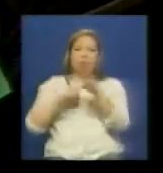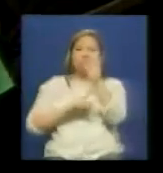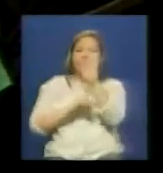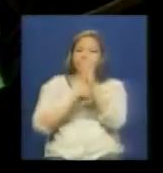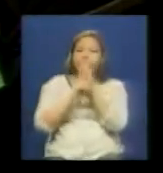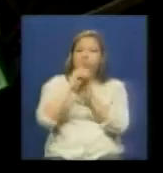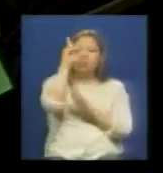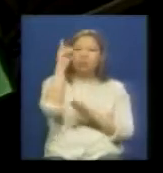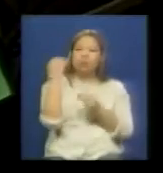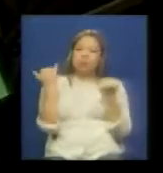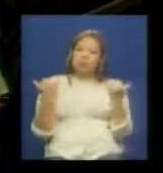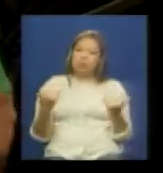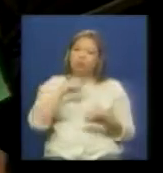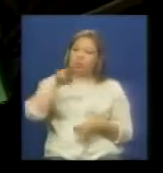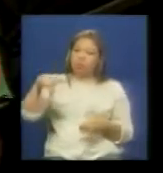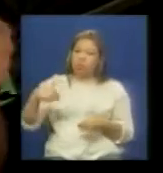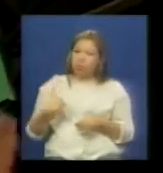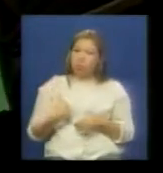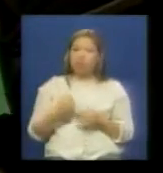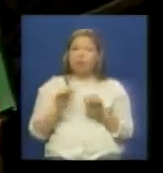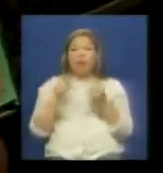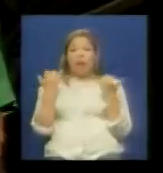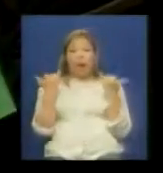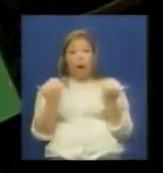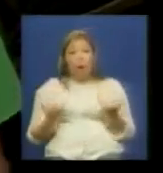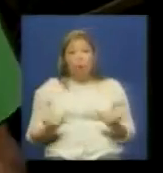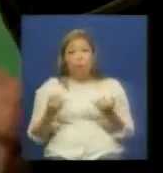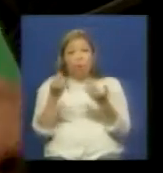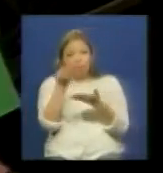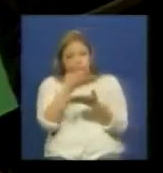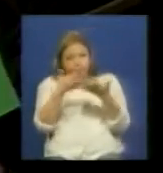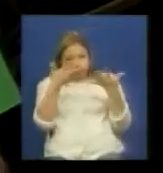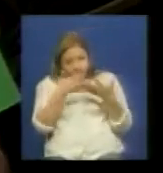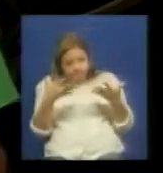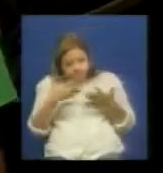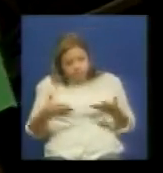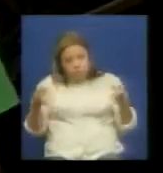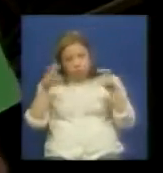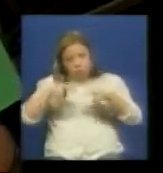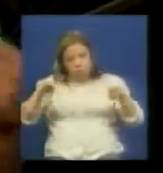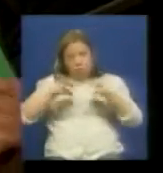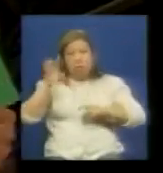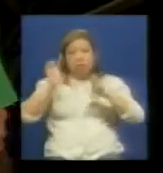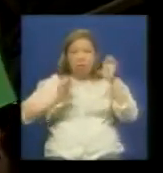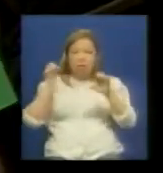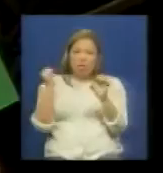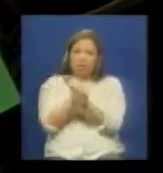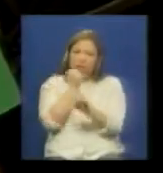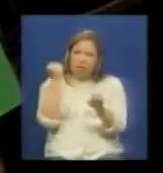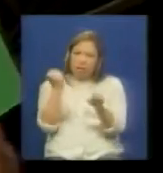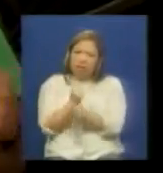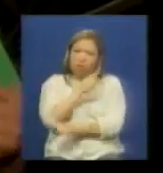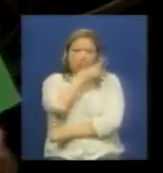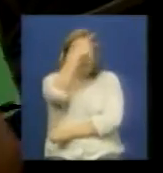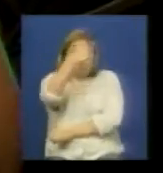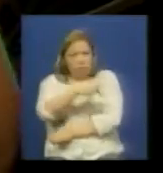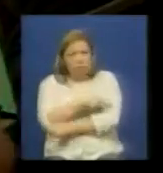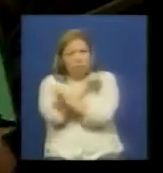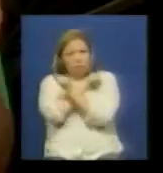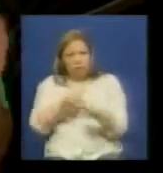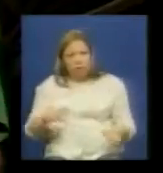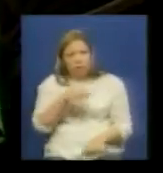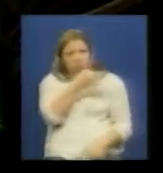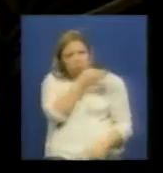avanzando sin duda alguna es nuestro tiempo es nuestro momento es el momento de las exigencias es el momento de seguir combatiendo a través de una línea comunicacional